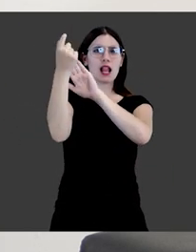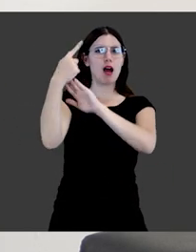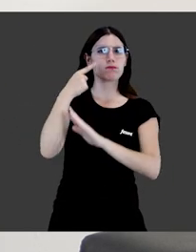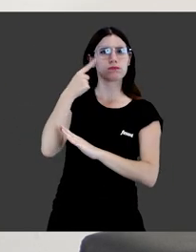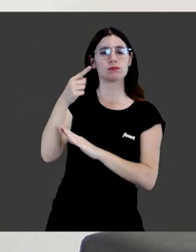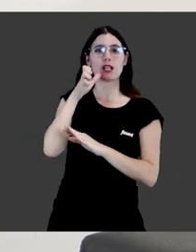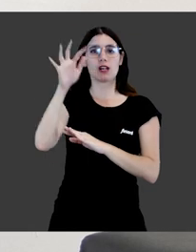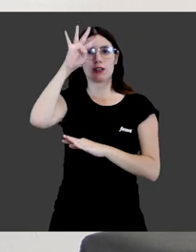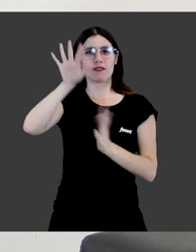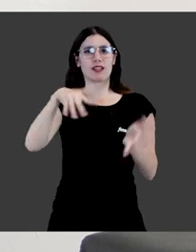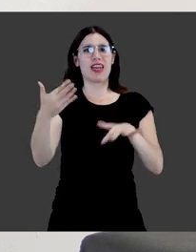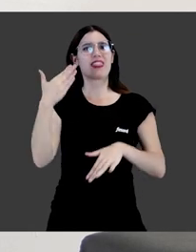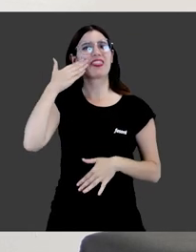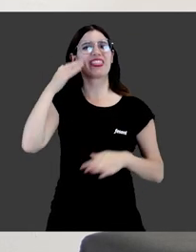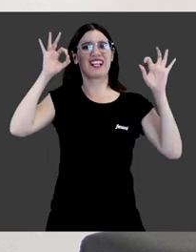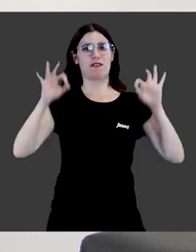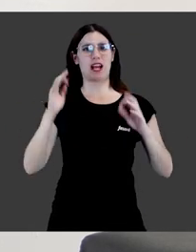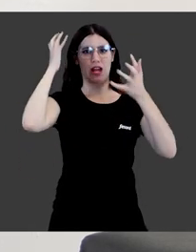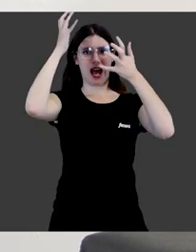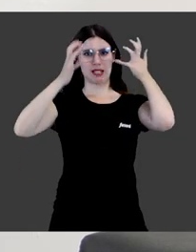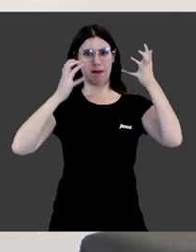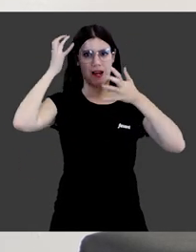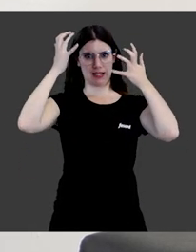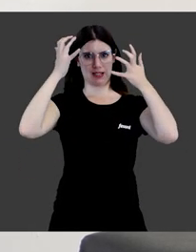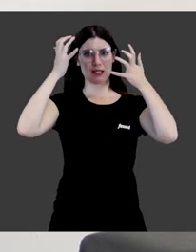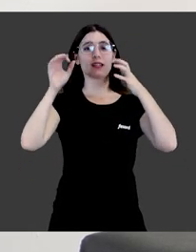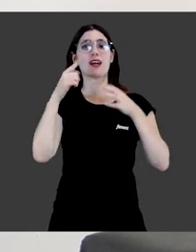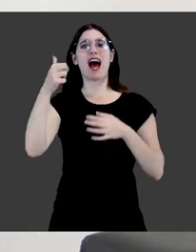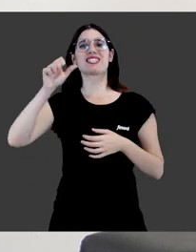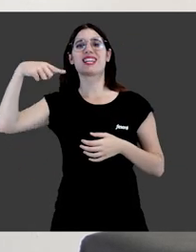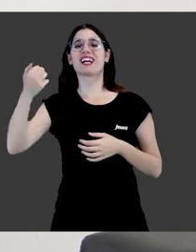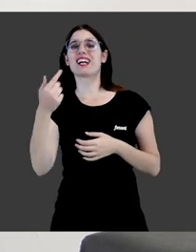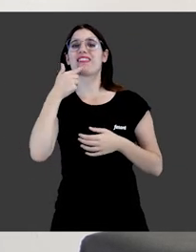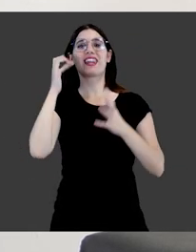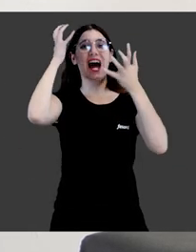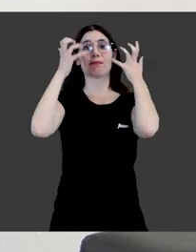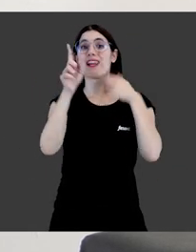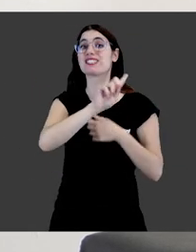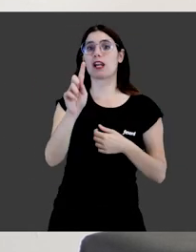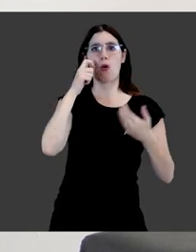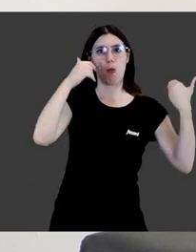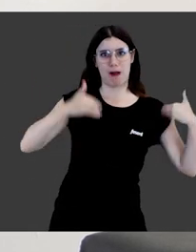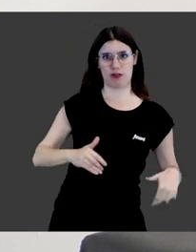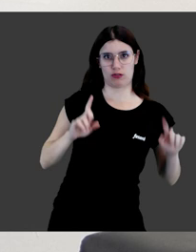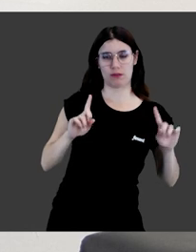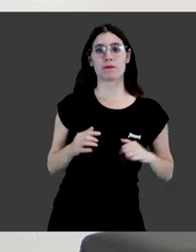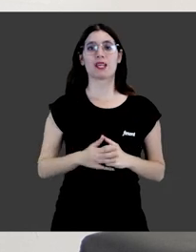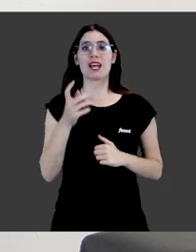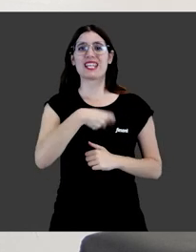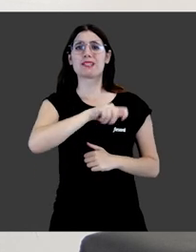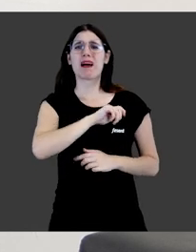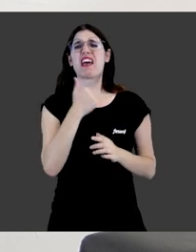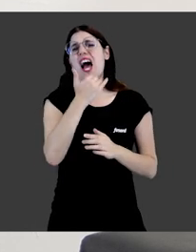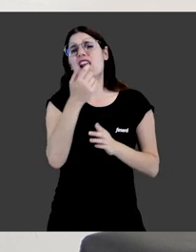habían entrado en esa corriente de dignificación de los animales, o como diría Singer, de los animales no humanos. En